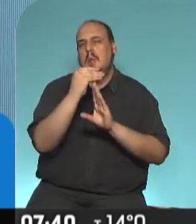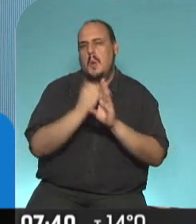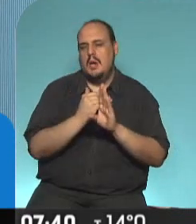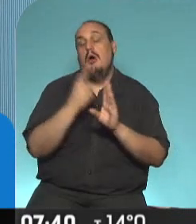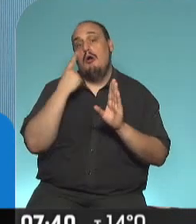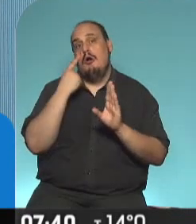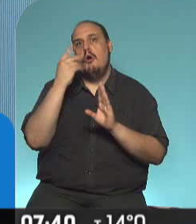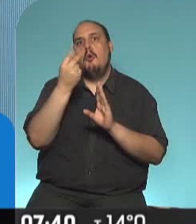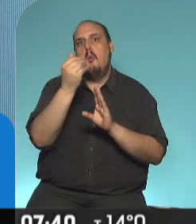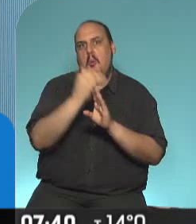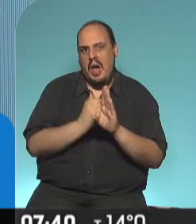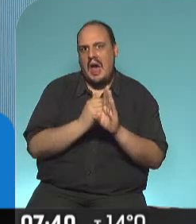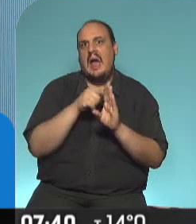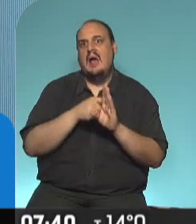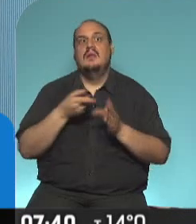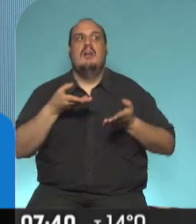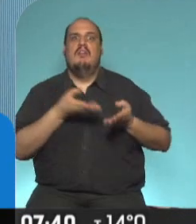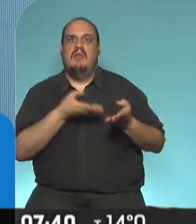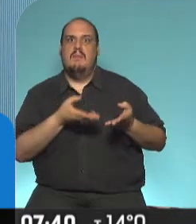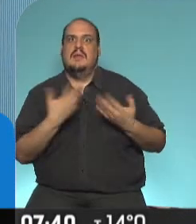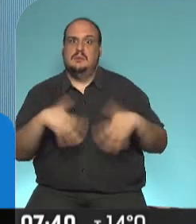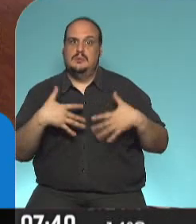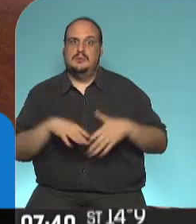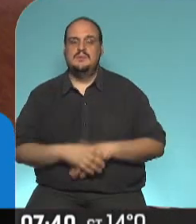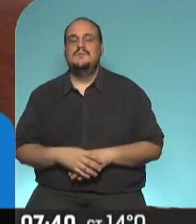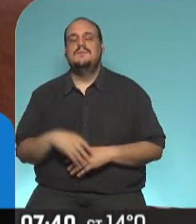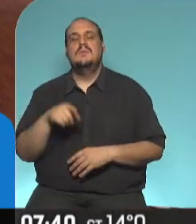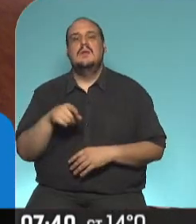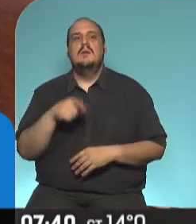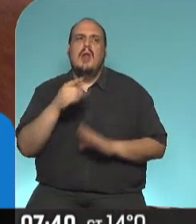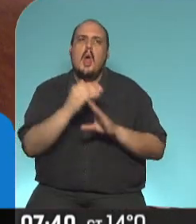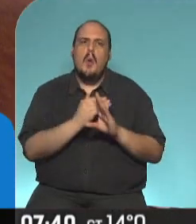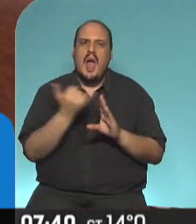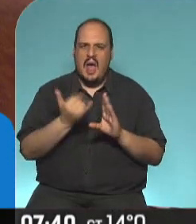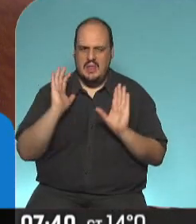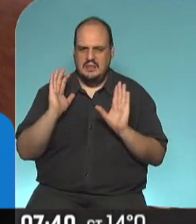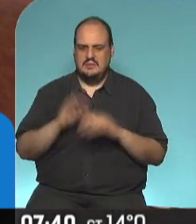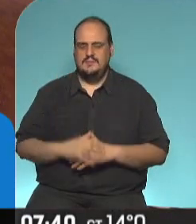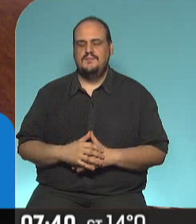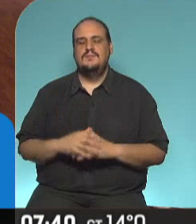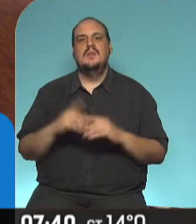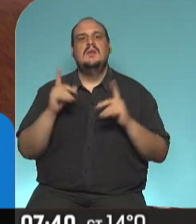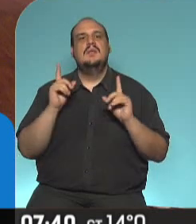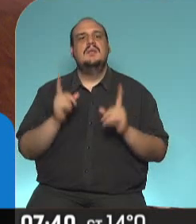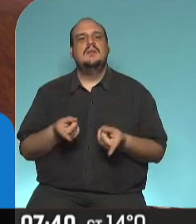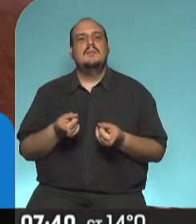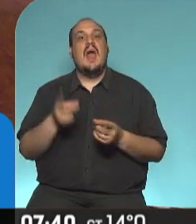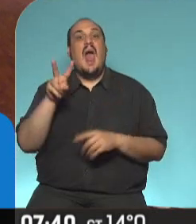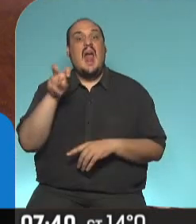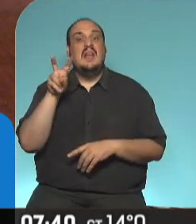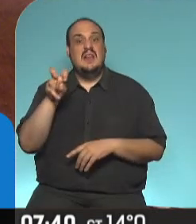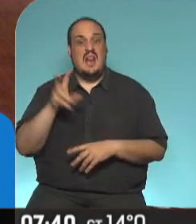rotunda como la baja en la demanda. Por supuesto, claro. Pero hay una baja. En cambio, ¿qué está pasando con los